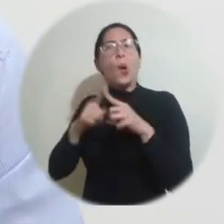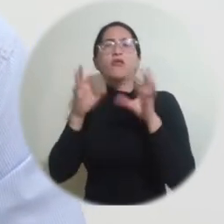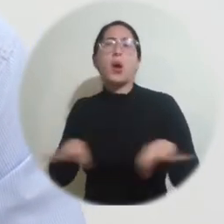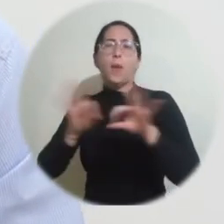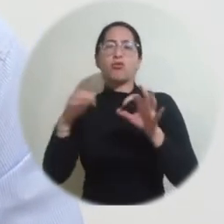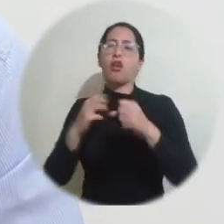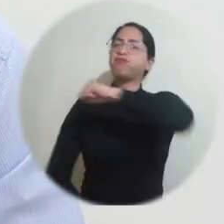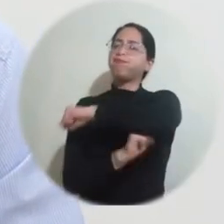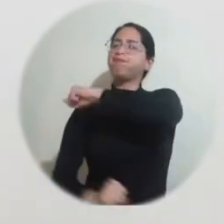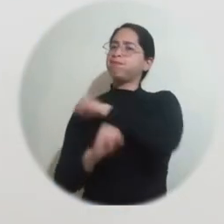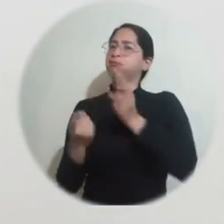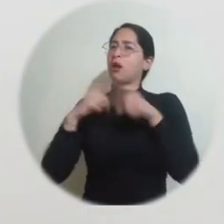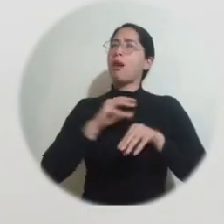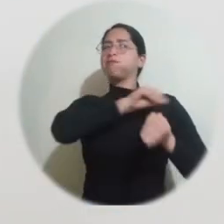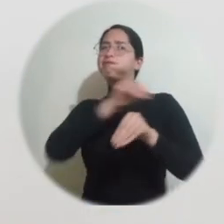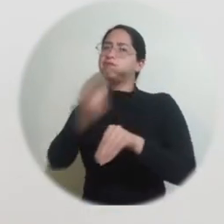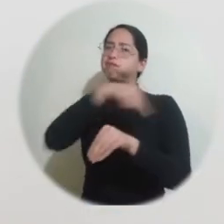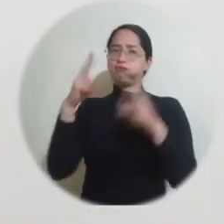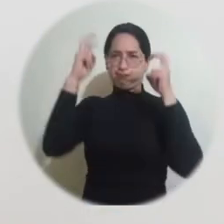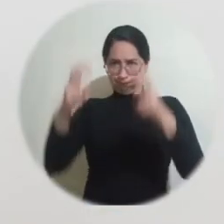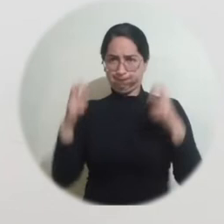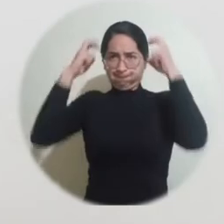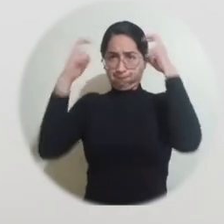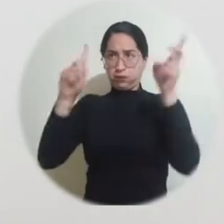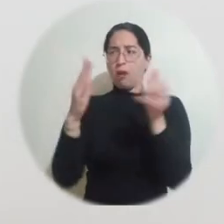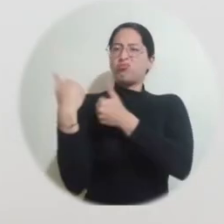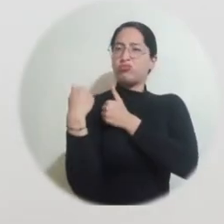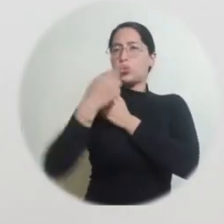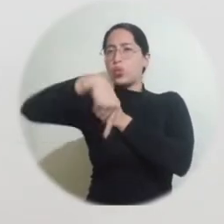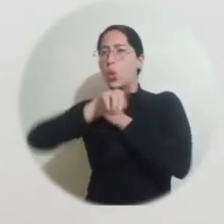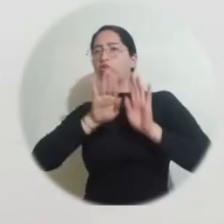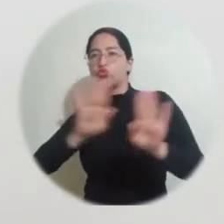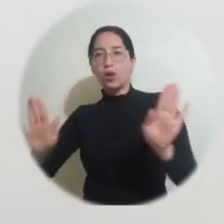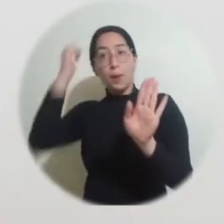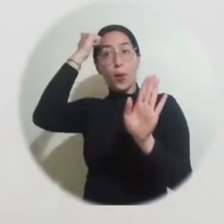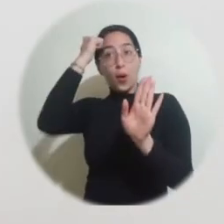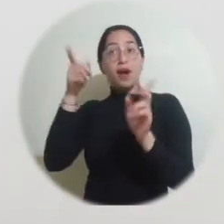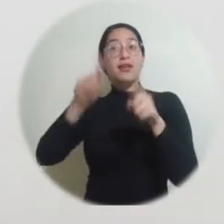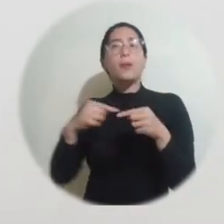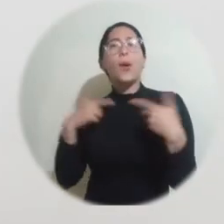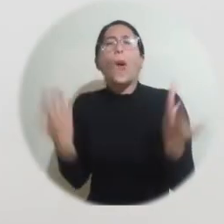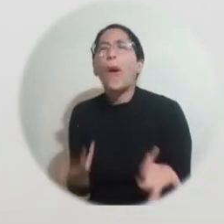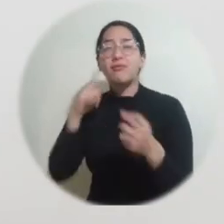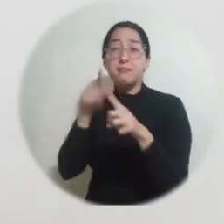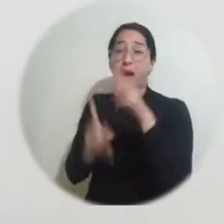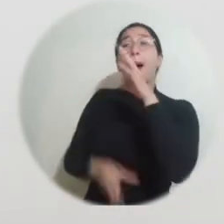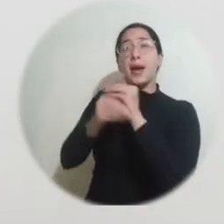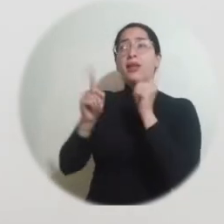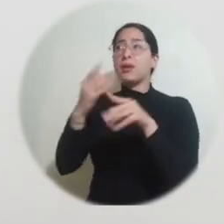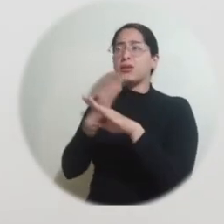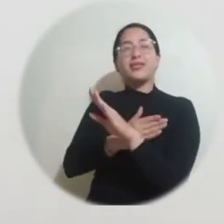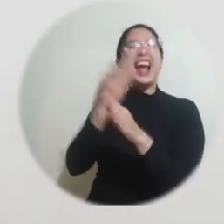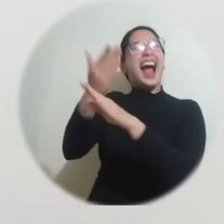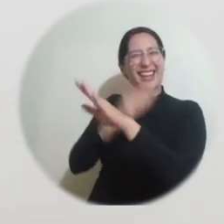importante de los de institucionales, vuelvan actores protagónicos en la producción del conocimiento, en la labor docente que cada uno de ellos hará, vuelvo y